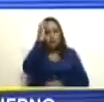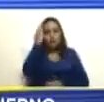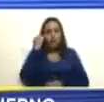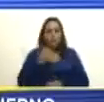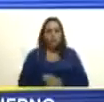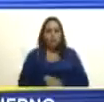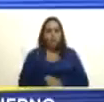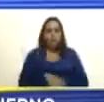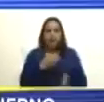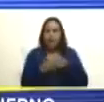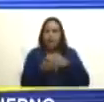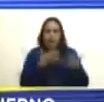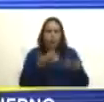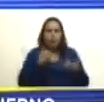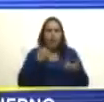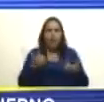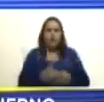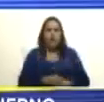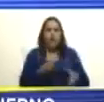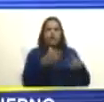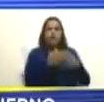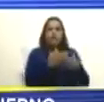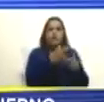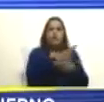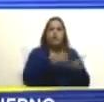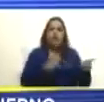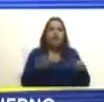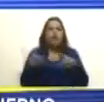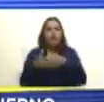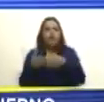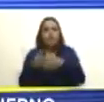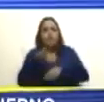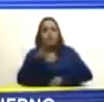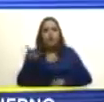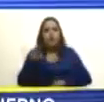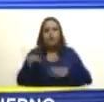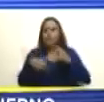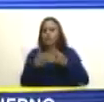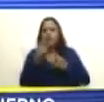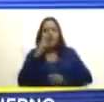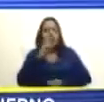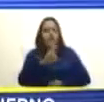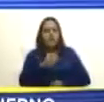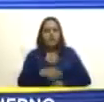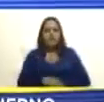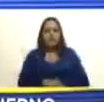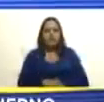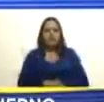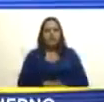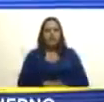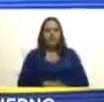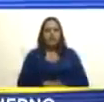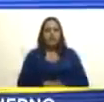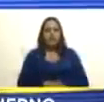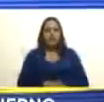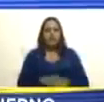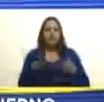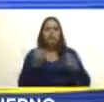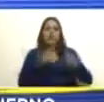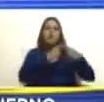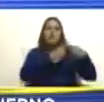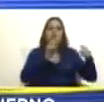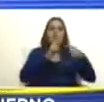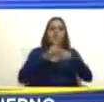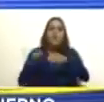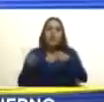cosa los demócratas y los republicanos nunca verán por muchas diferencias que